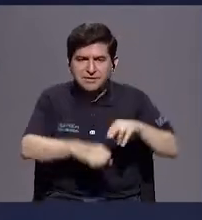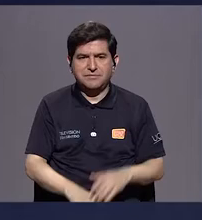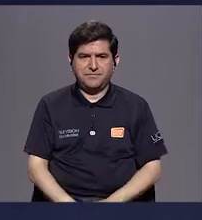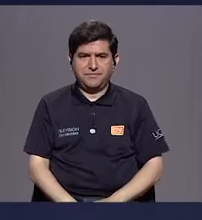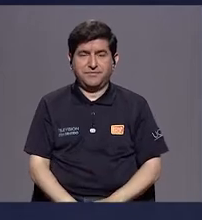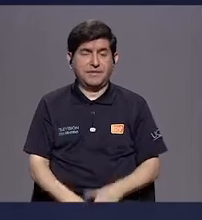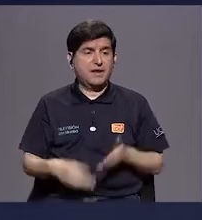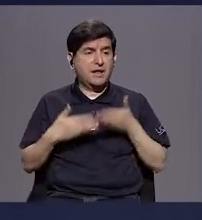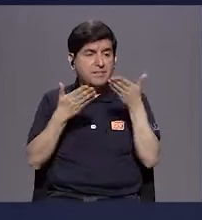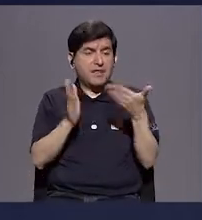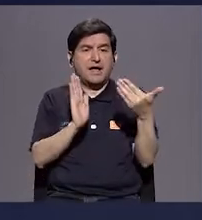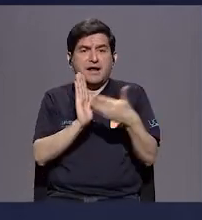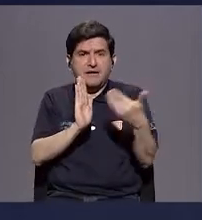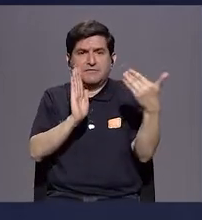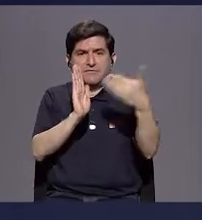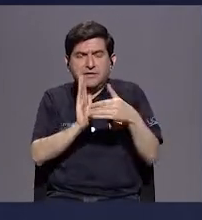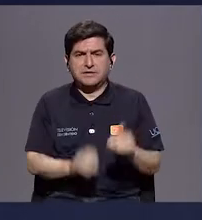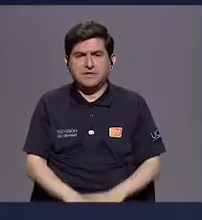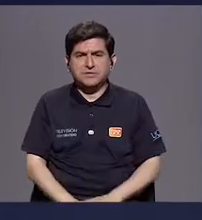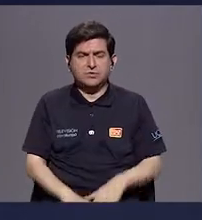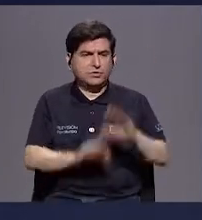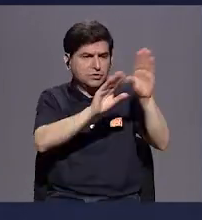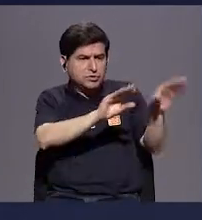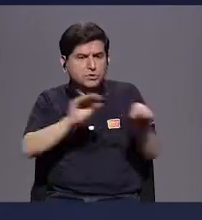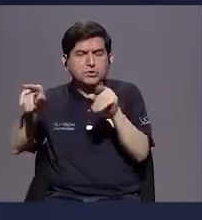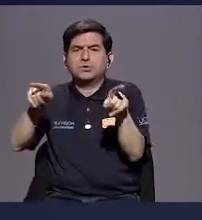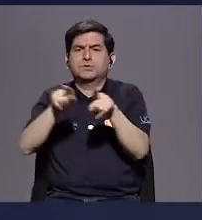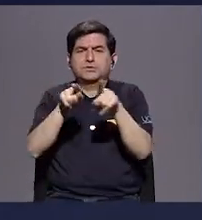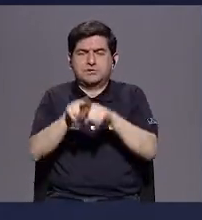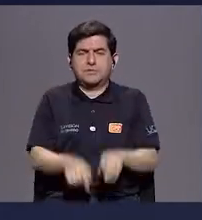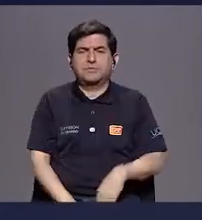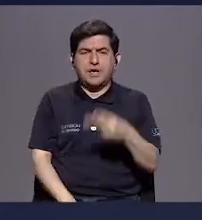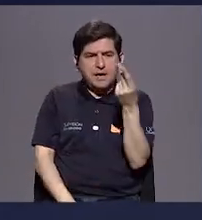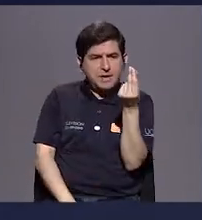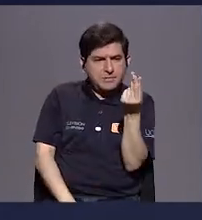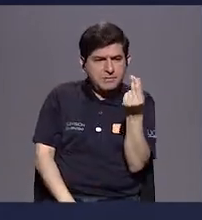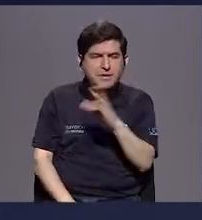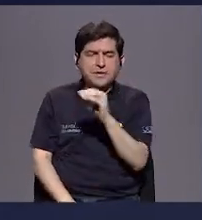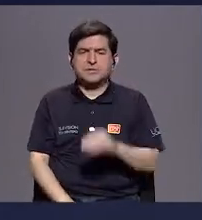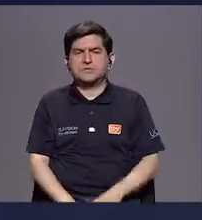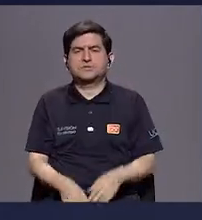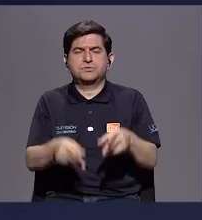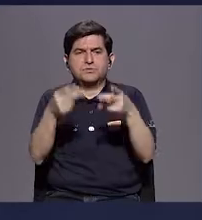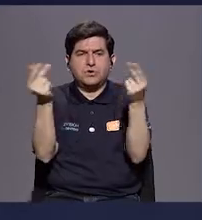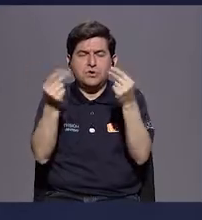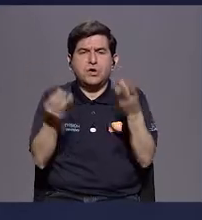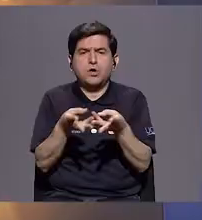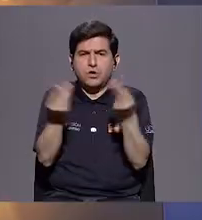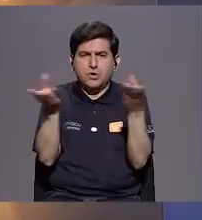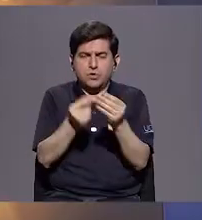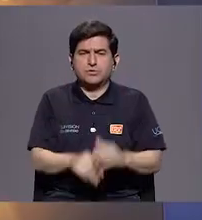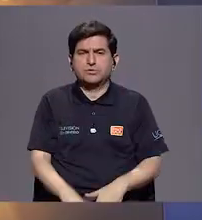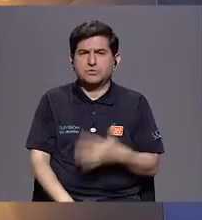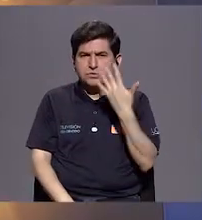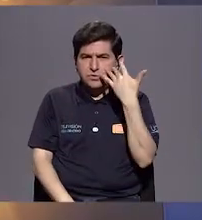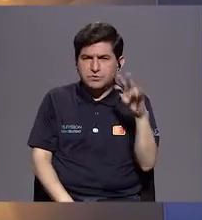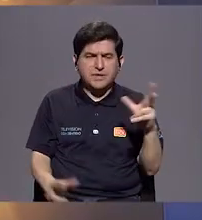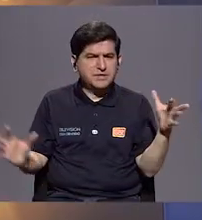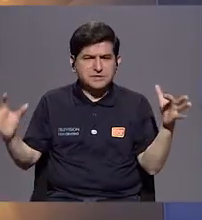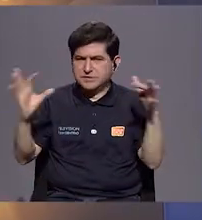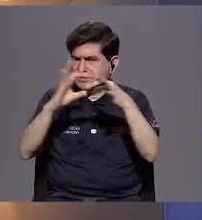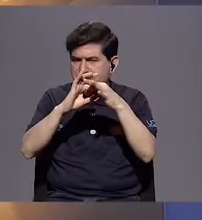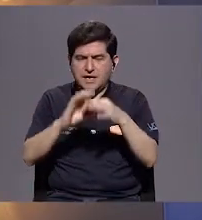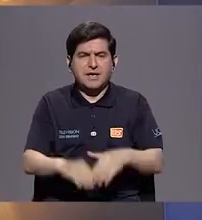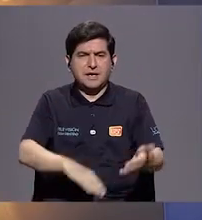les vamos a dar un golpe a eso, entonces se va a haber trasladado también en el precio y en los costos de producción. Exactamente, parece no haber una coordinación